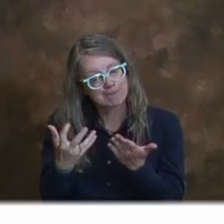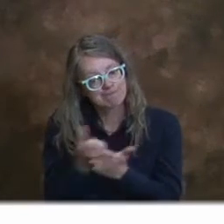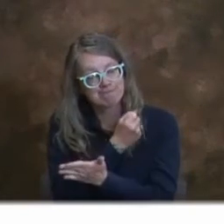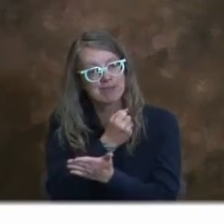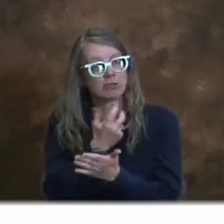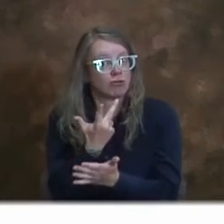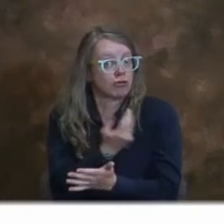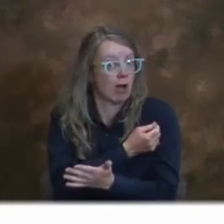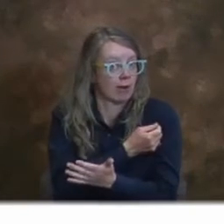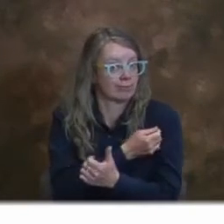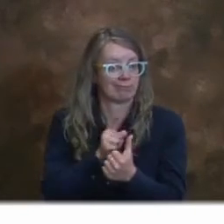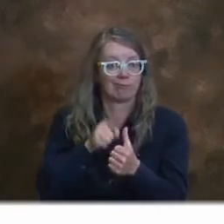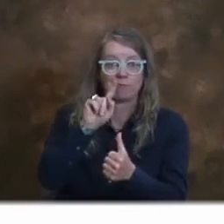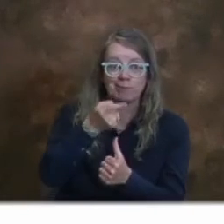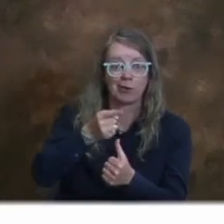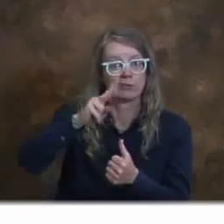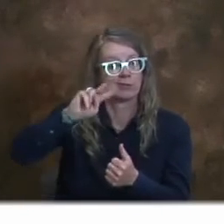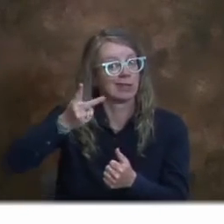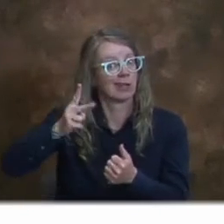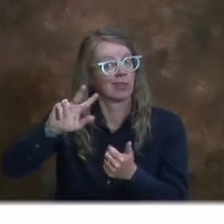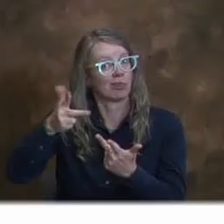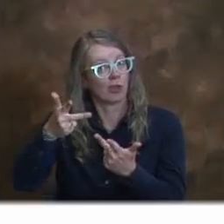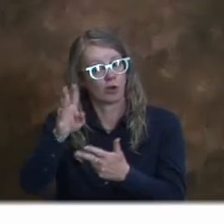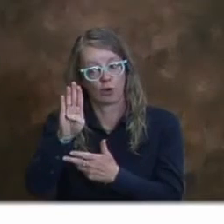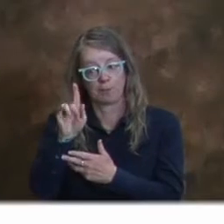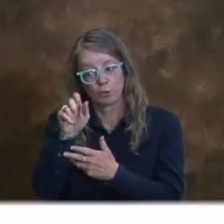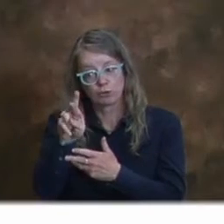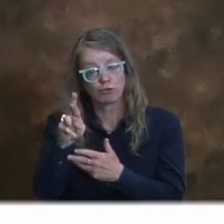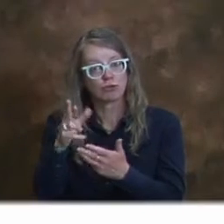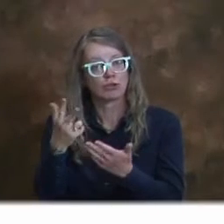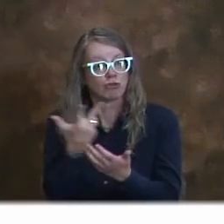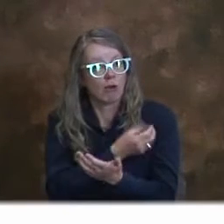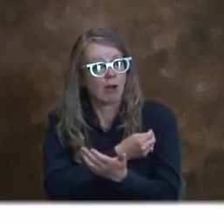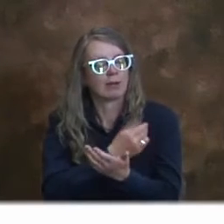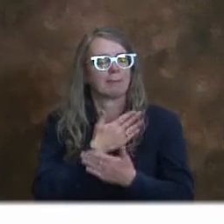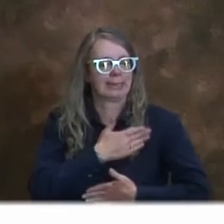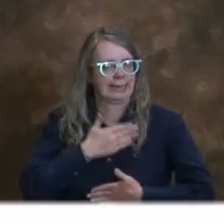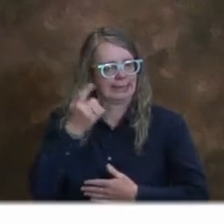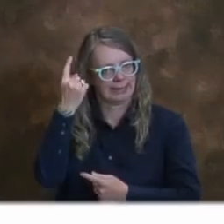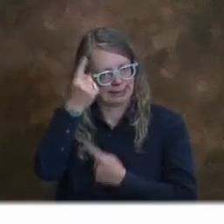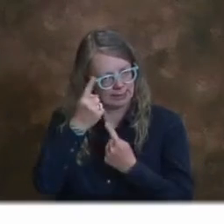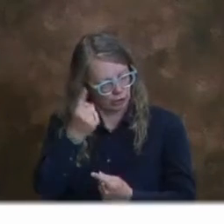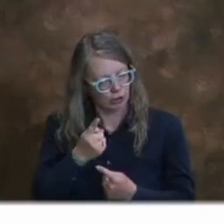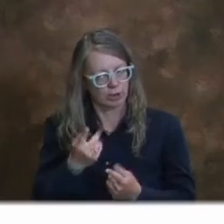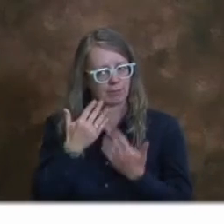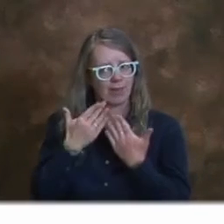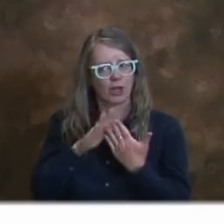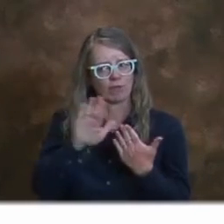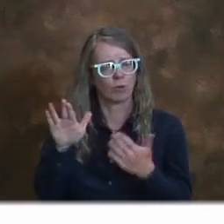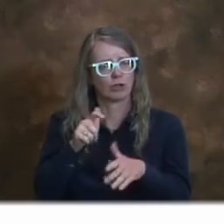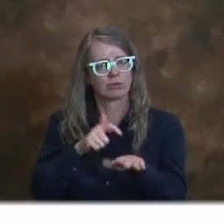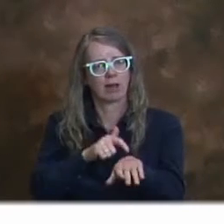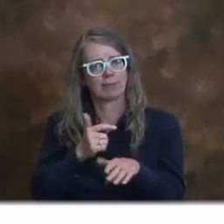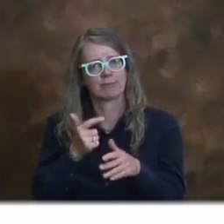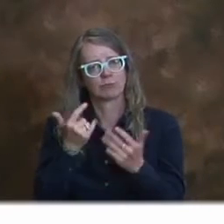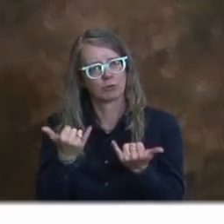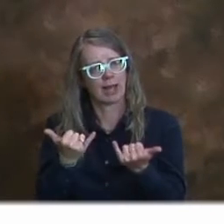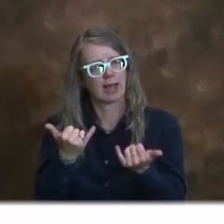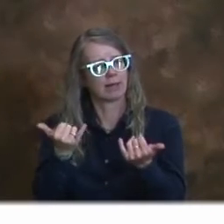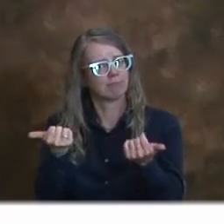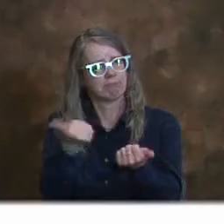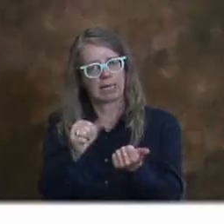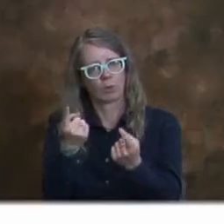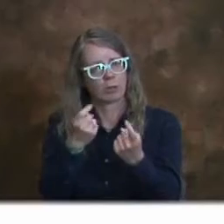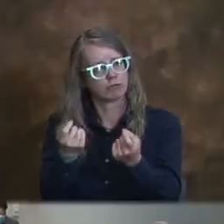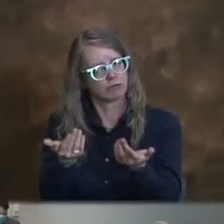hospitalizaciones y muertes. Considera la posibilidad de recibir la dosis de vacuna que le falta hoy mismo. Gracias a todos y doy la